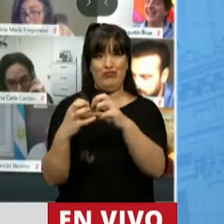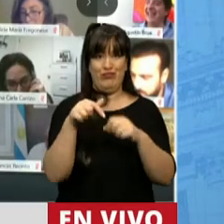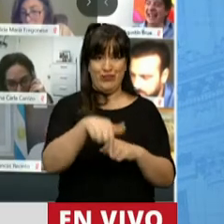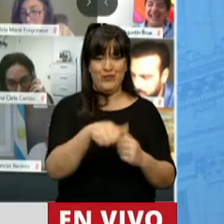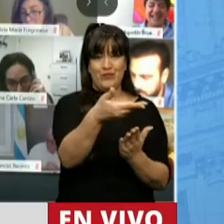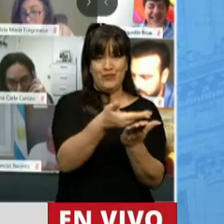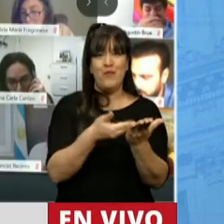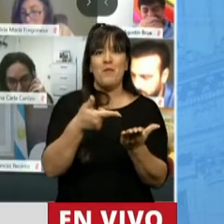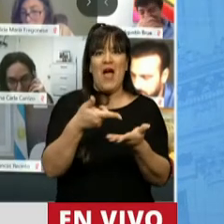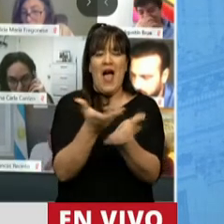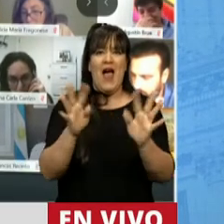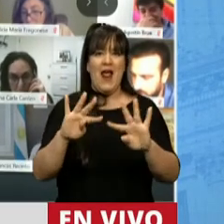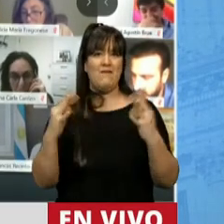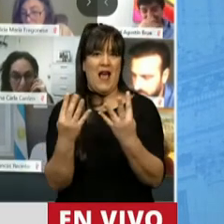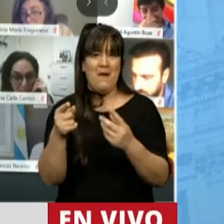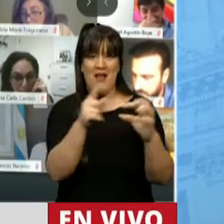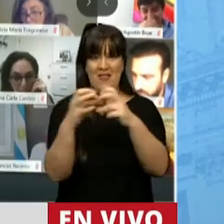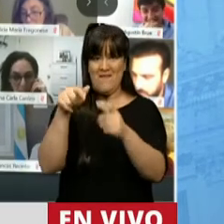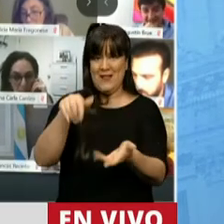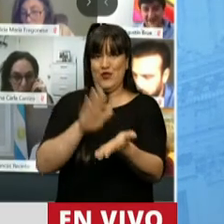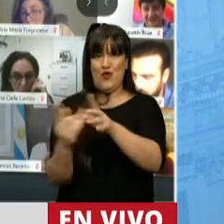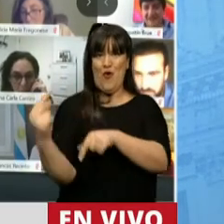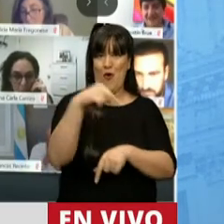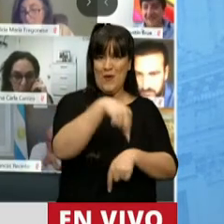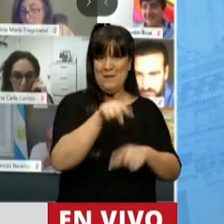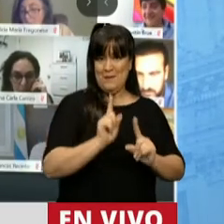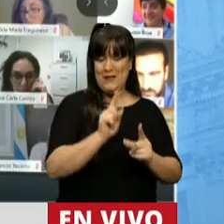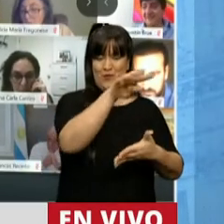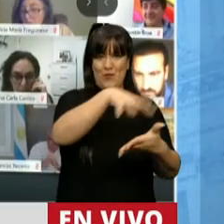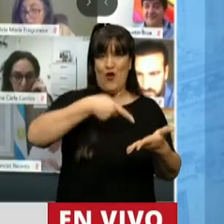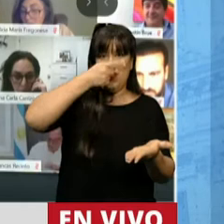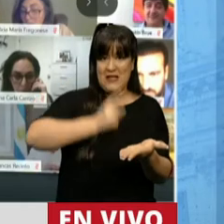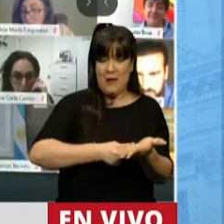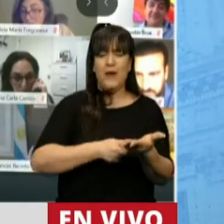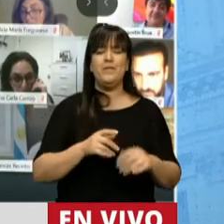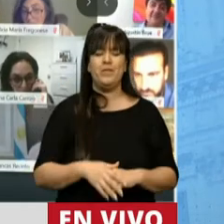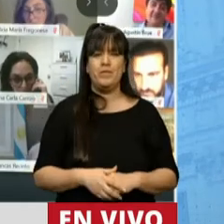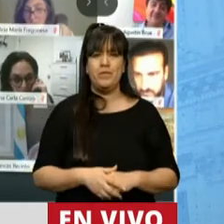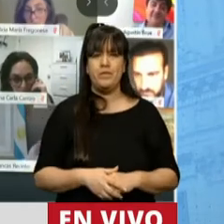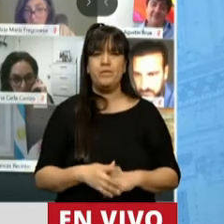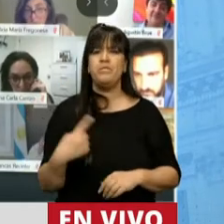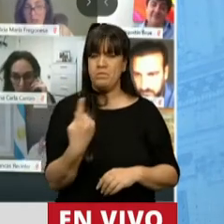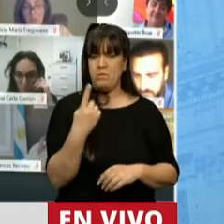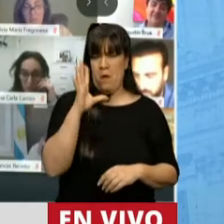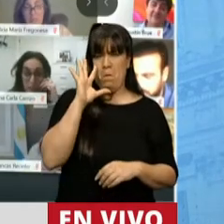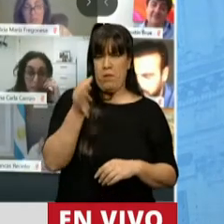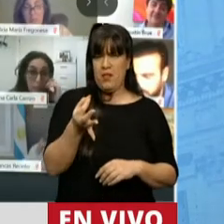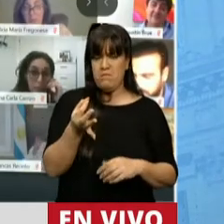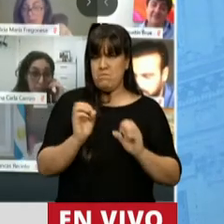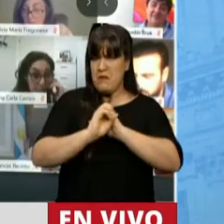de la Honorable Cámara de Diputados. Está claro que el Gobierno,